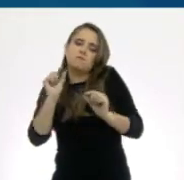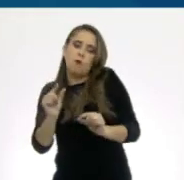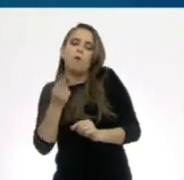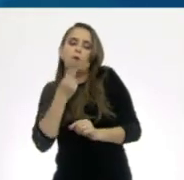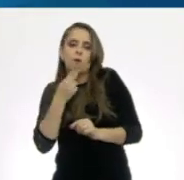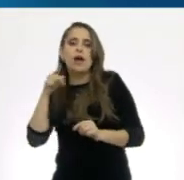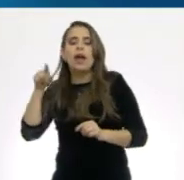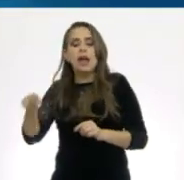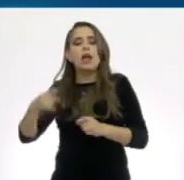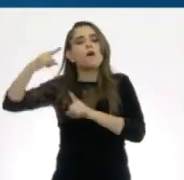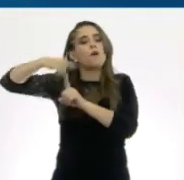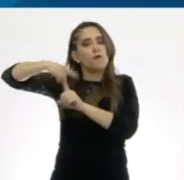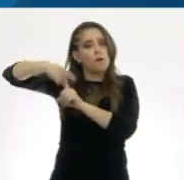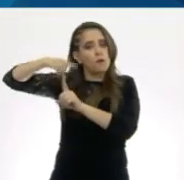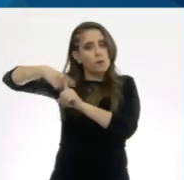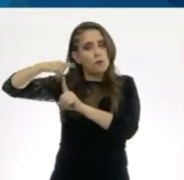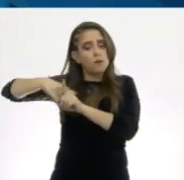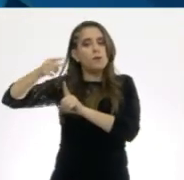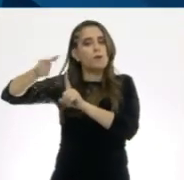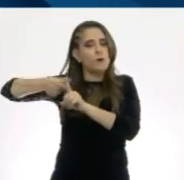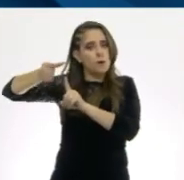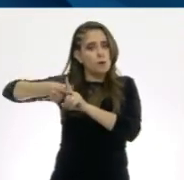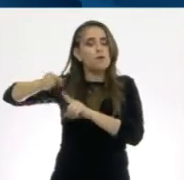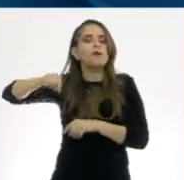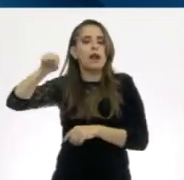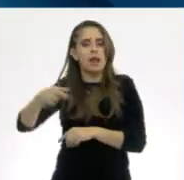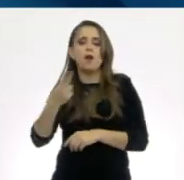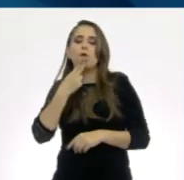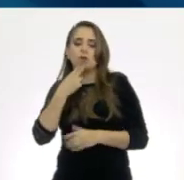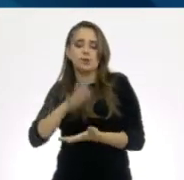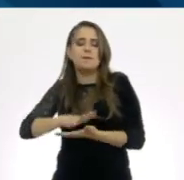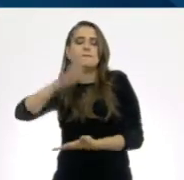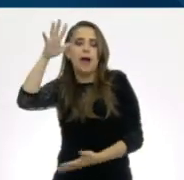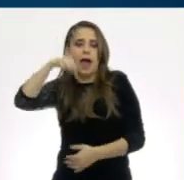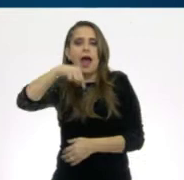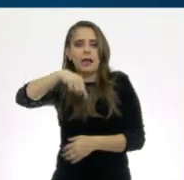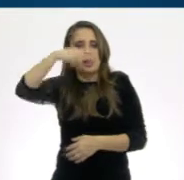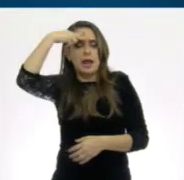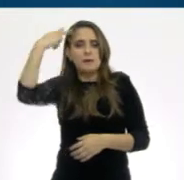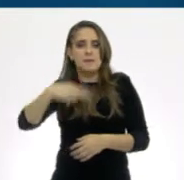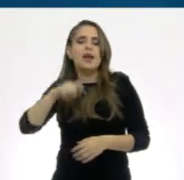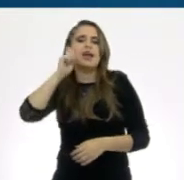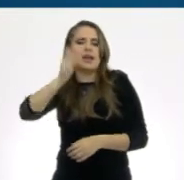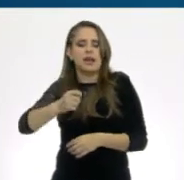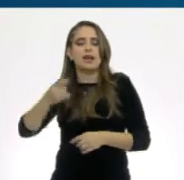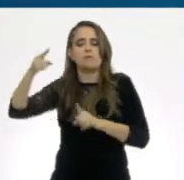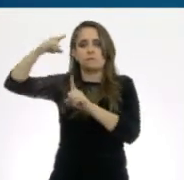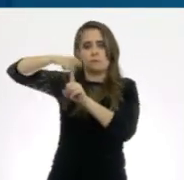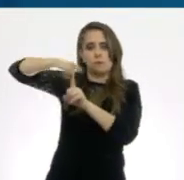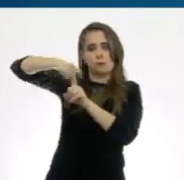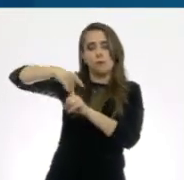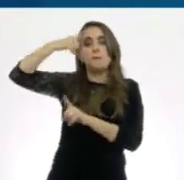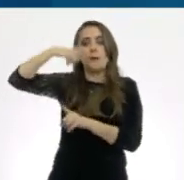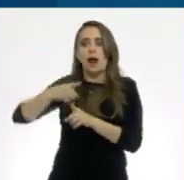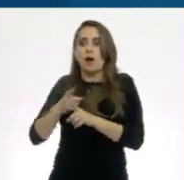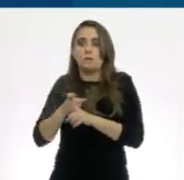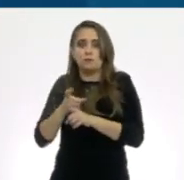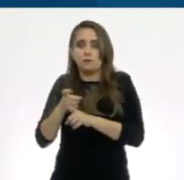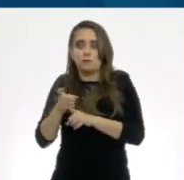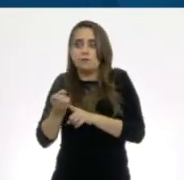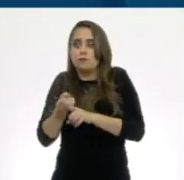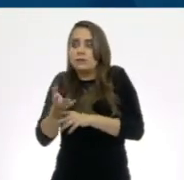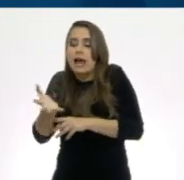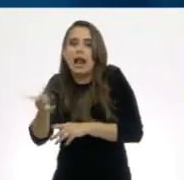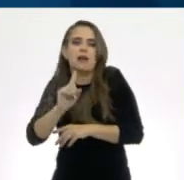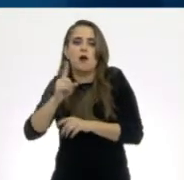masculino, el anticonceptivo más utilizado en México, que consiste en una barrera de látex que impide el paso de los espermatozoides